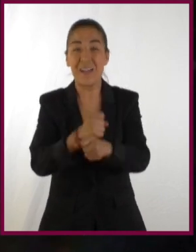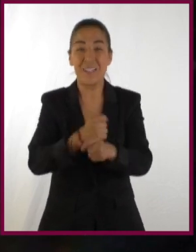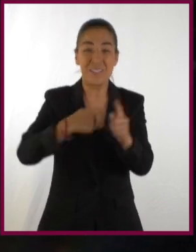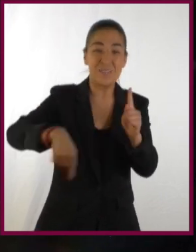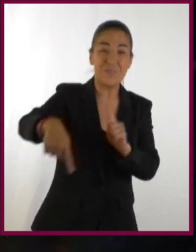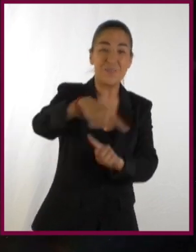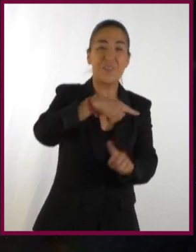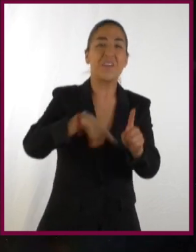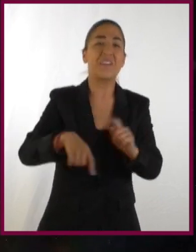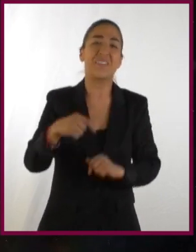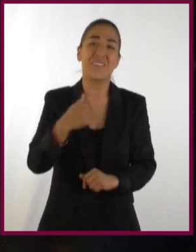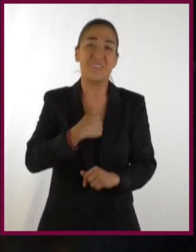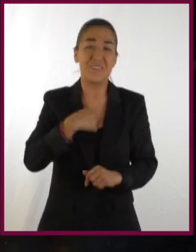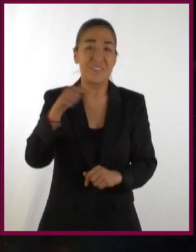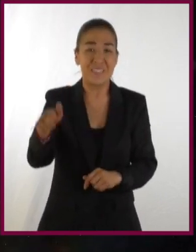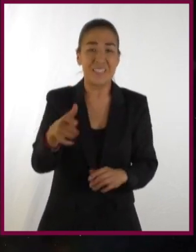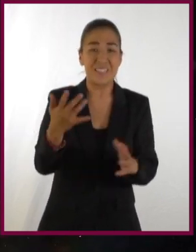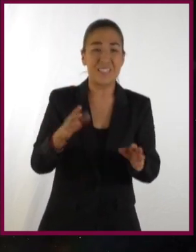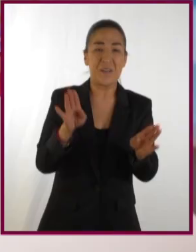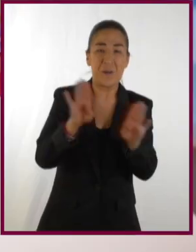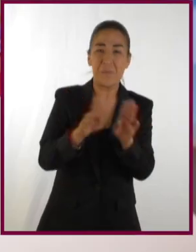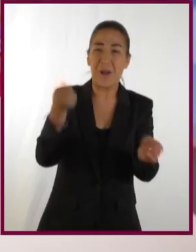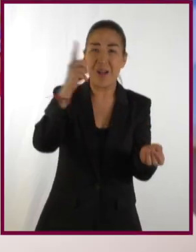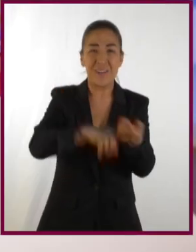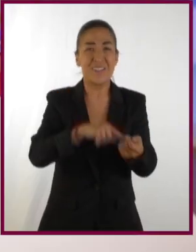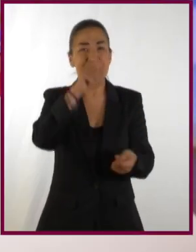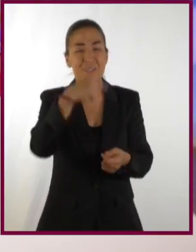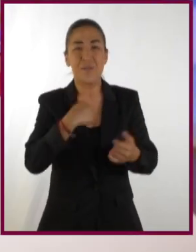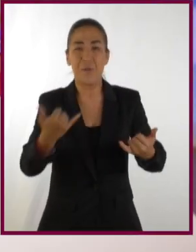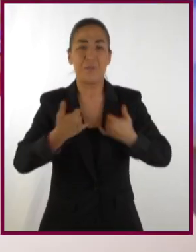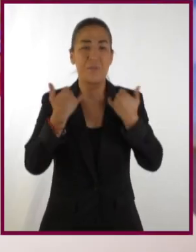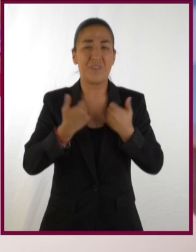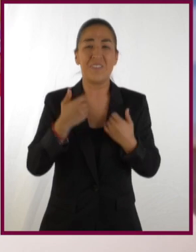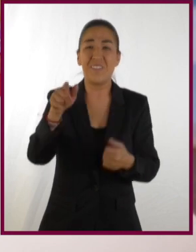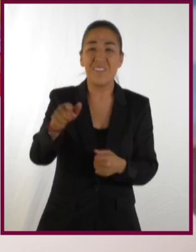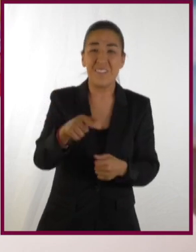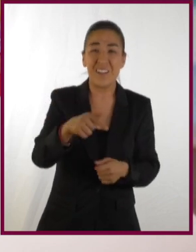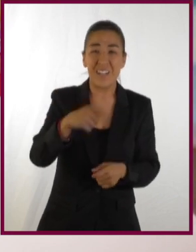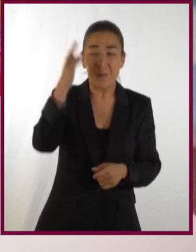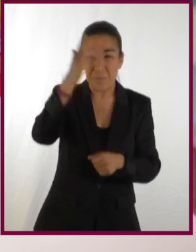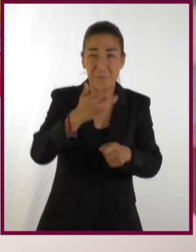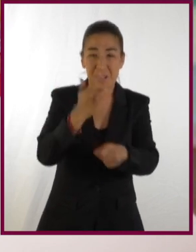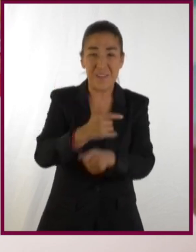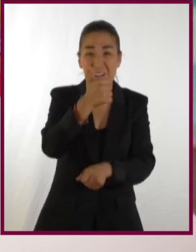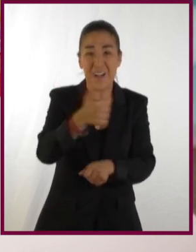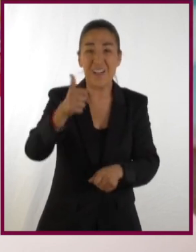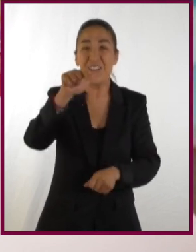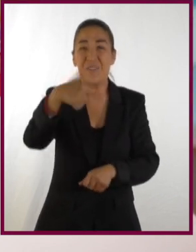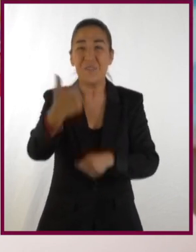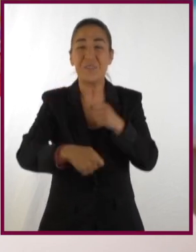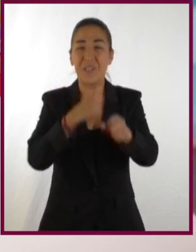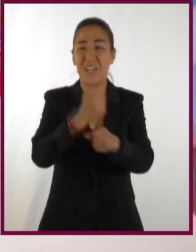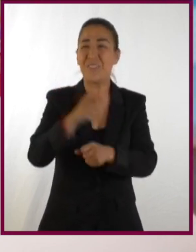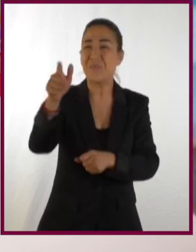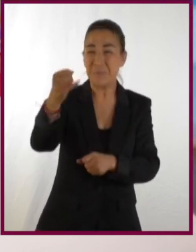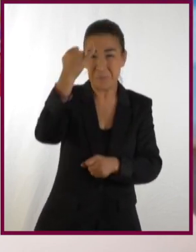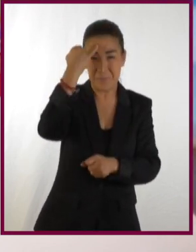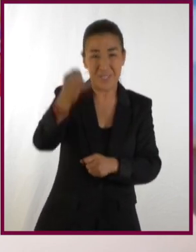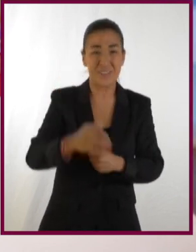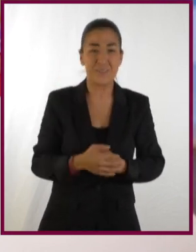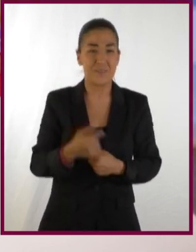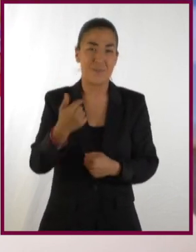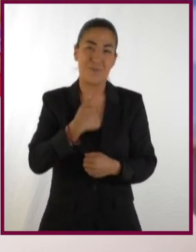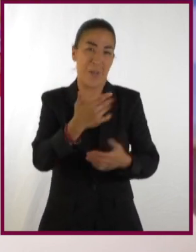años terrestres. Sería yo muy joven en Saturno, Mimara. Sí, pero celebrarías tu cumpleaños cada 12 años.